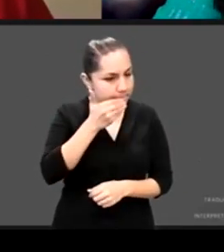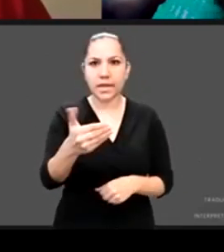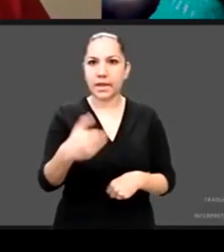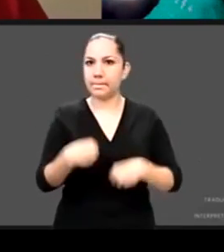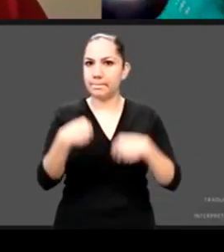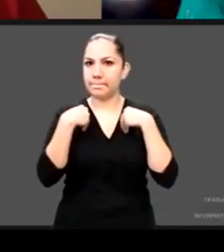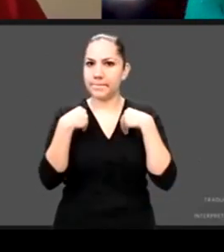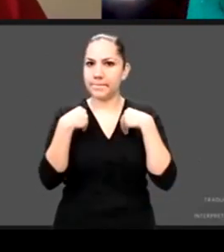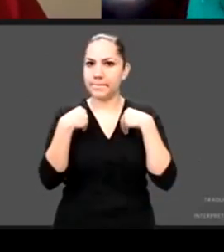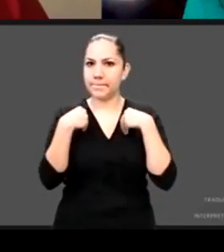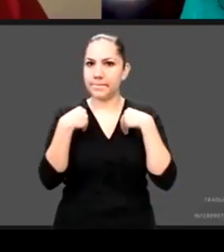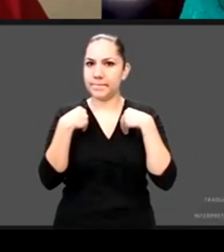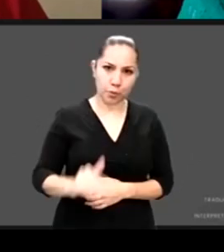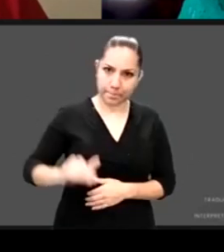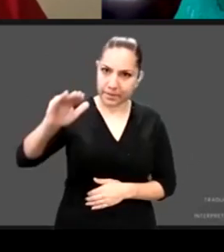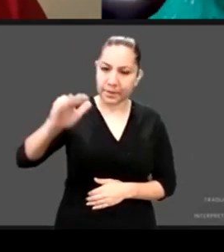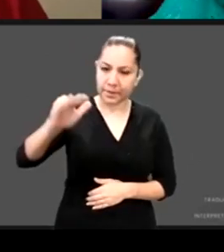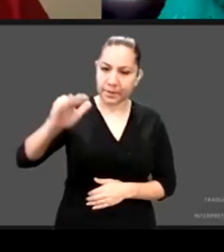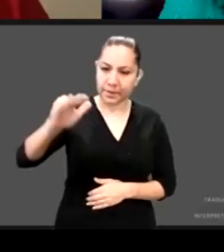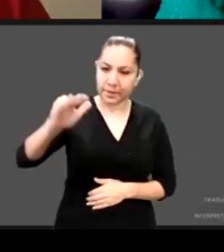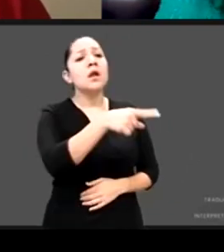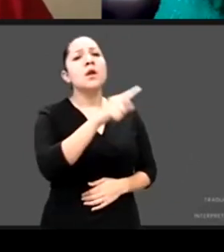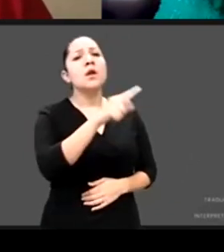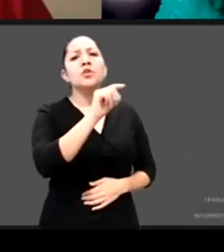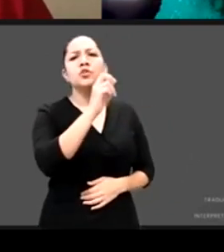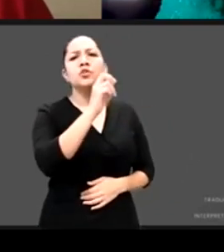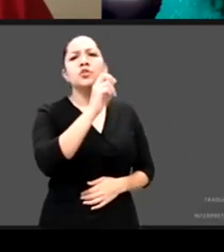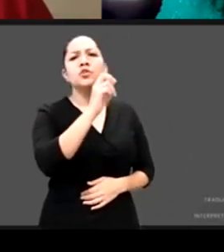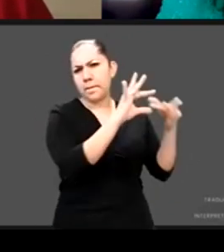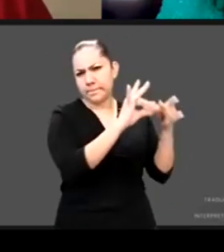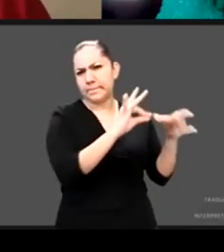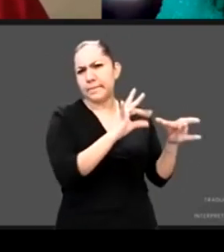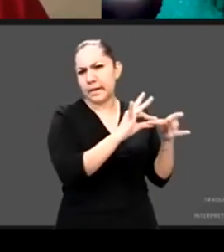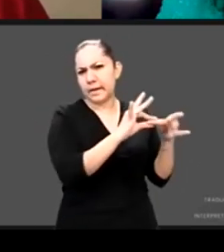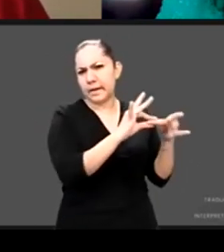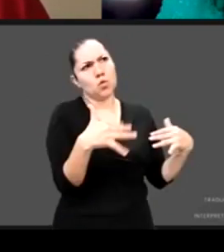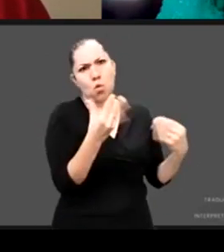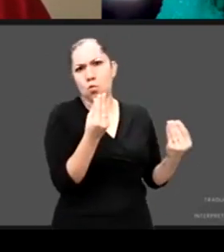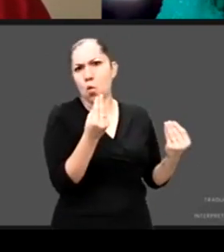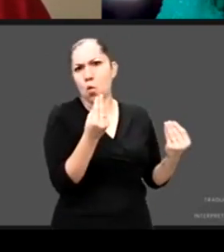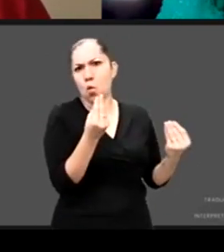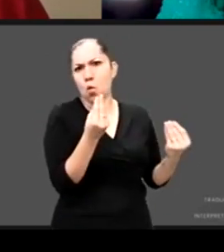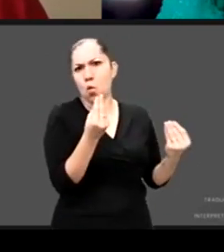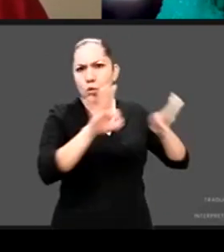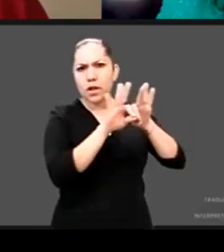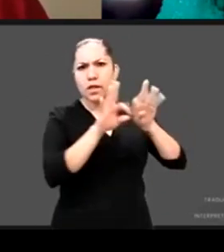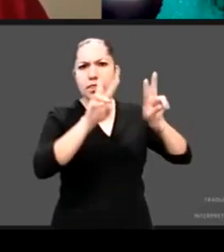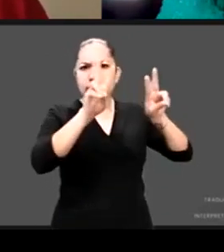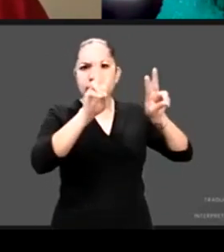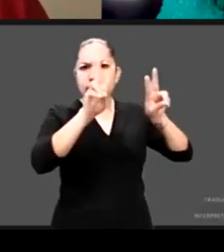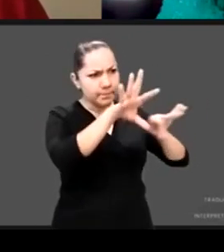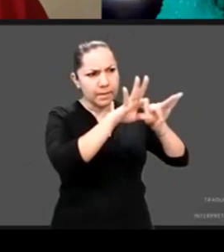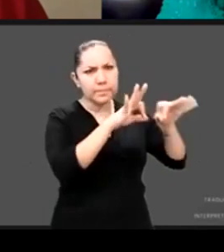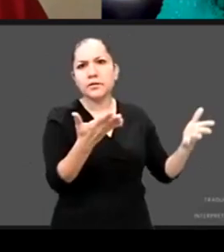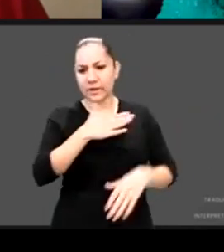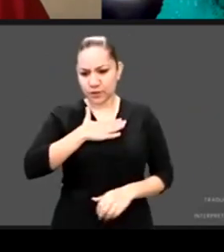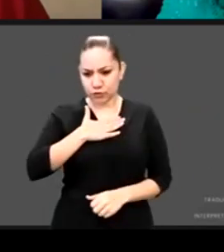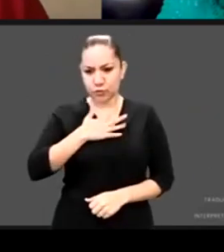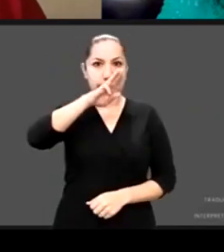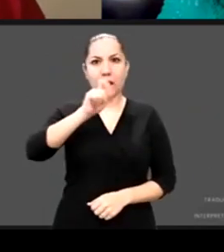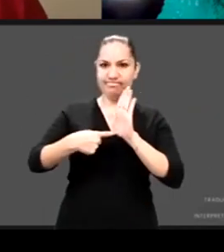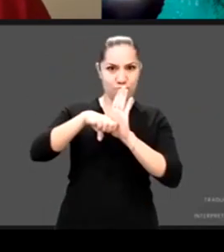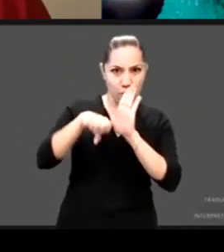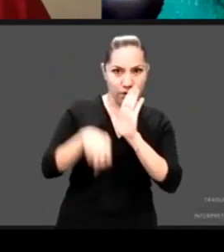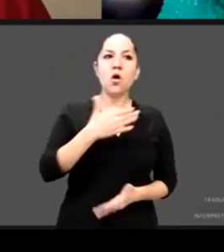decimos y lo que hacemos como padres el tema finalmente del rol en la crianza de las mujeres y